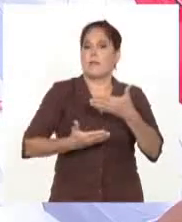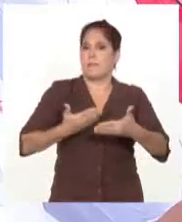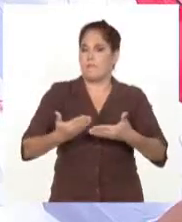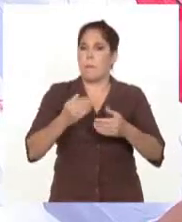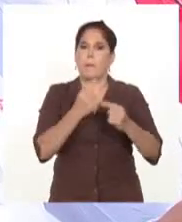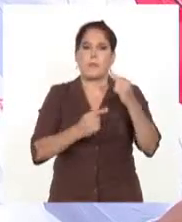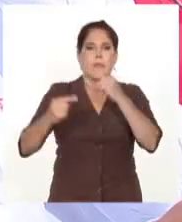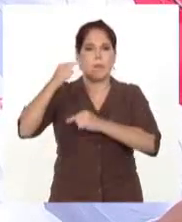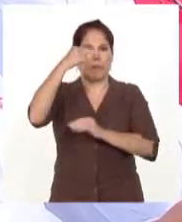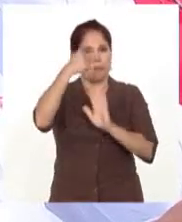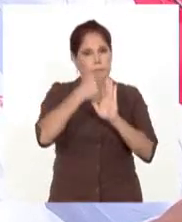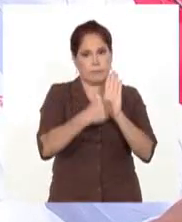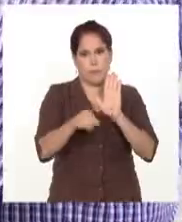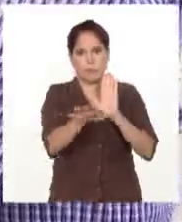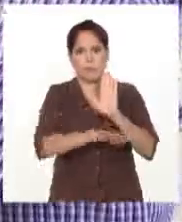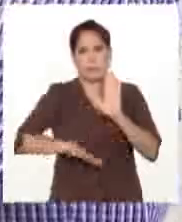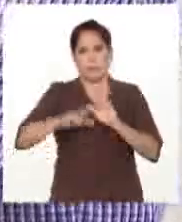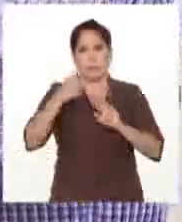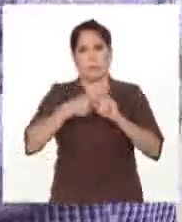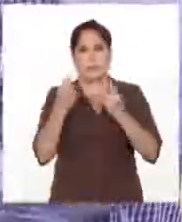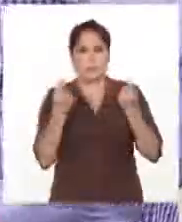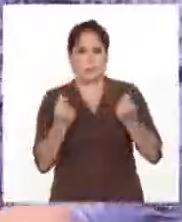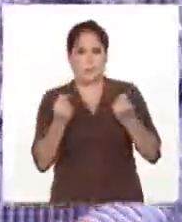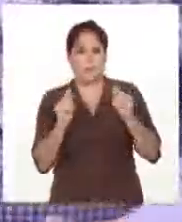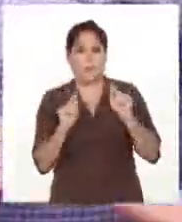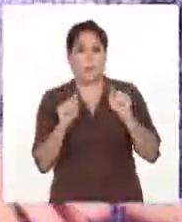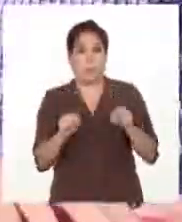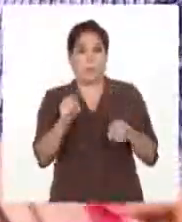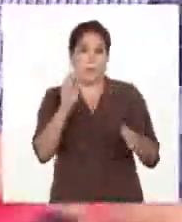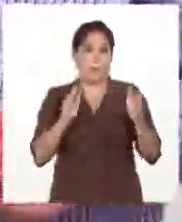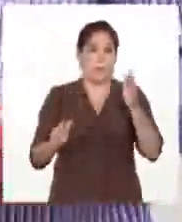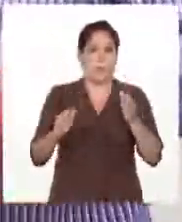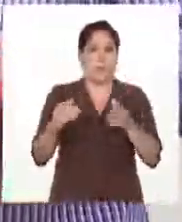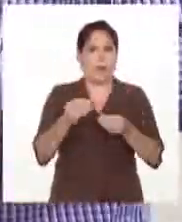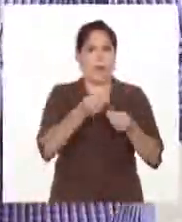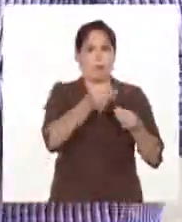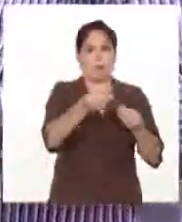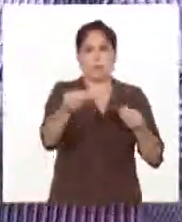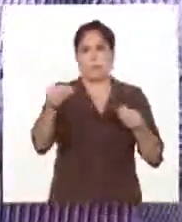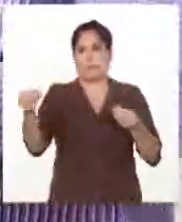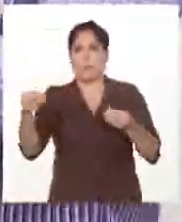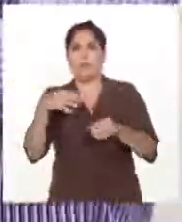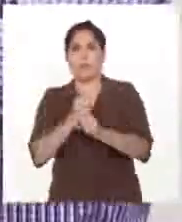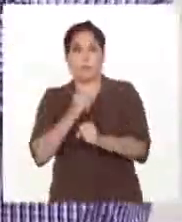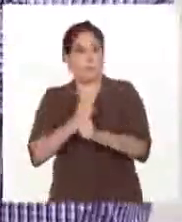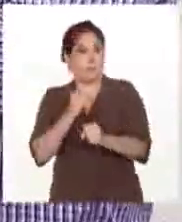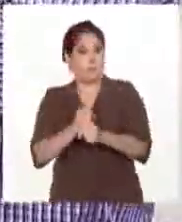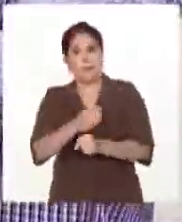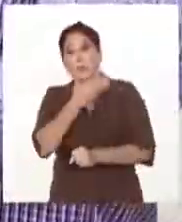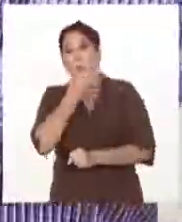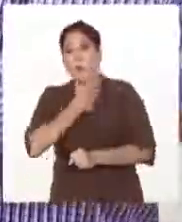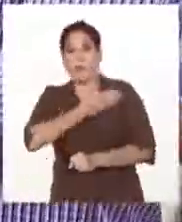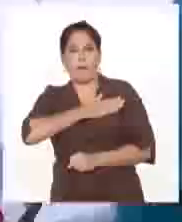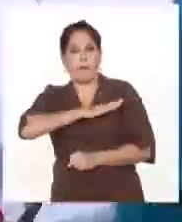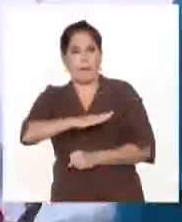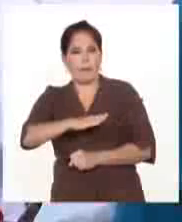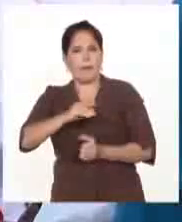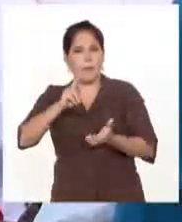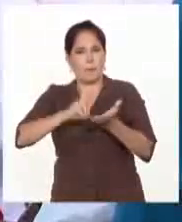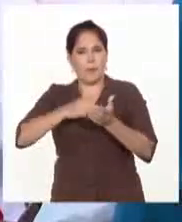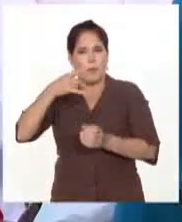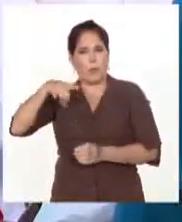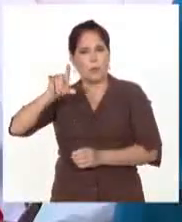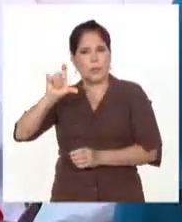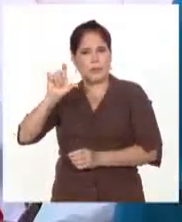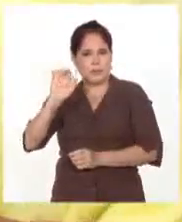indicadores socioeconómicos. Como parte de la jornada fueron entregados a un grupo de trabajadores y jóvenes, el carnet que los acredita, como